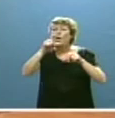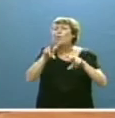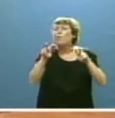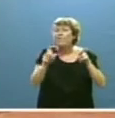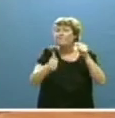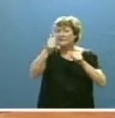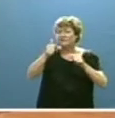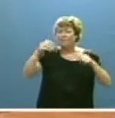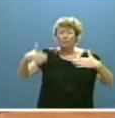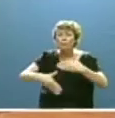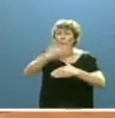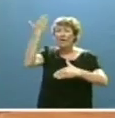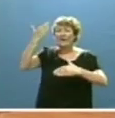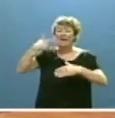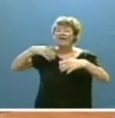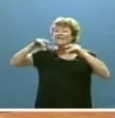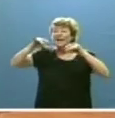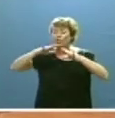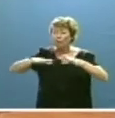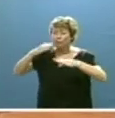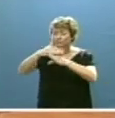moderna ordenación de nuestro territorio.